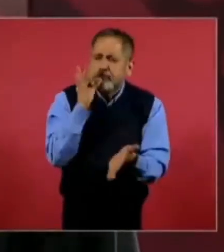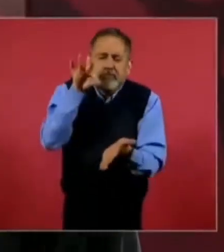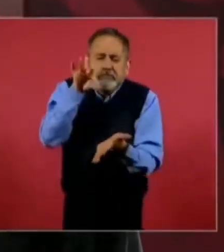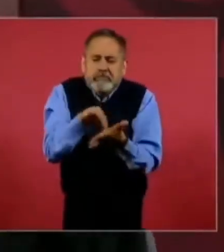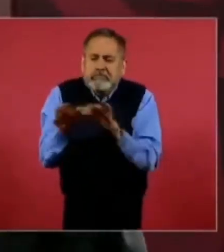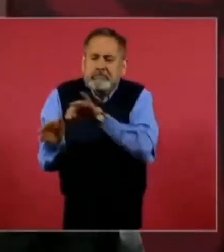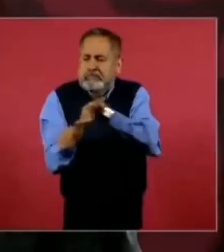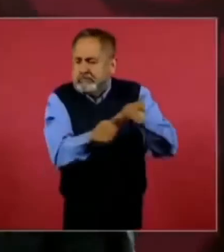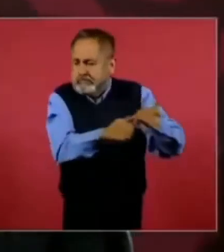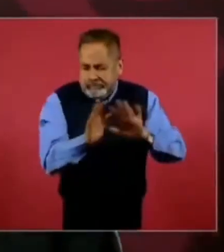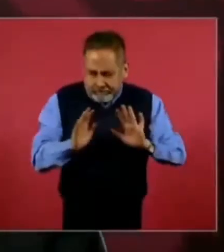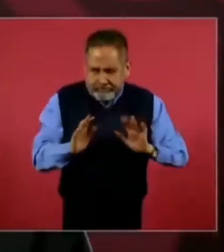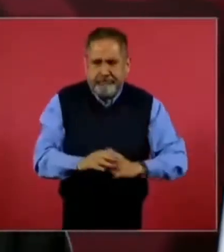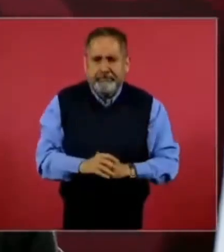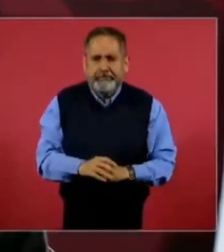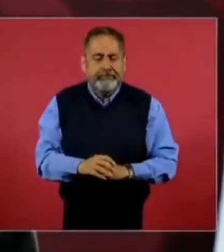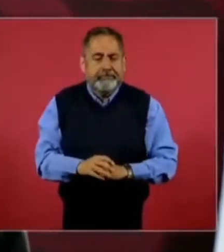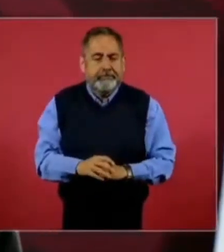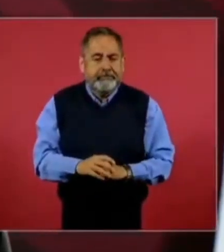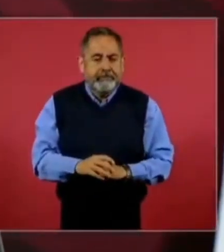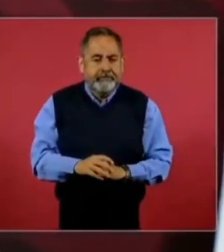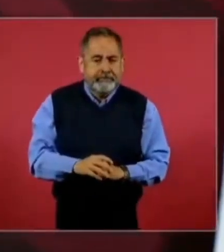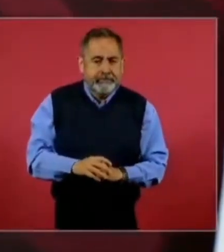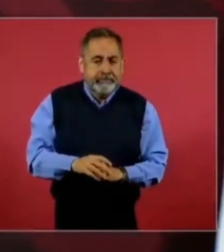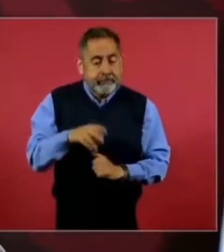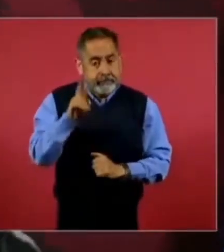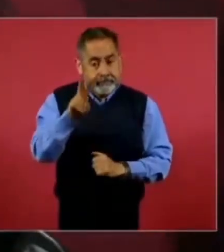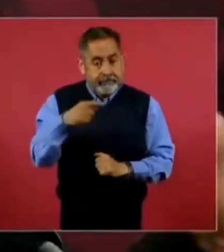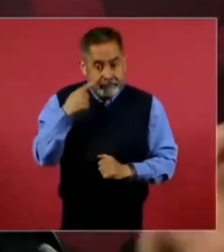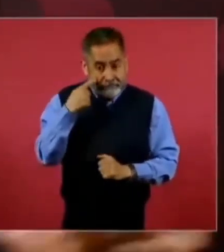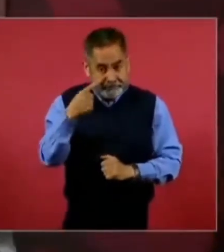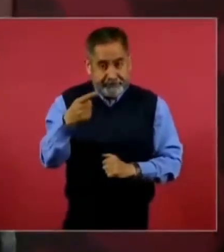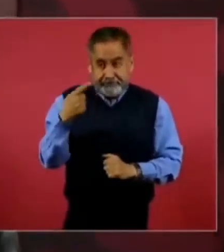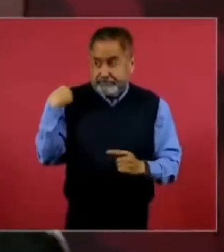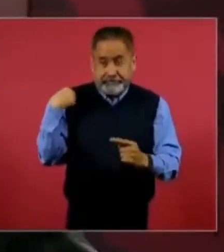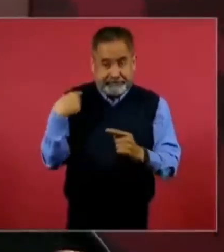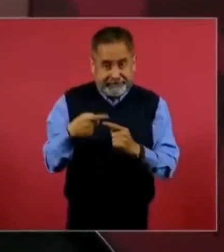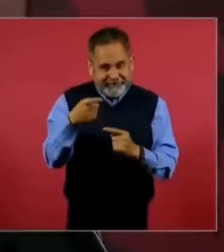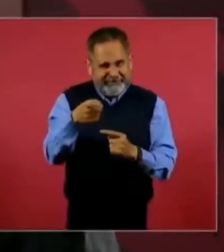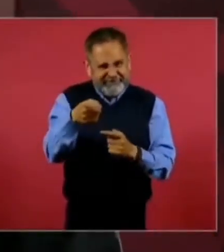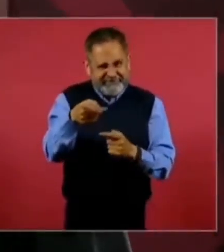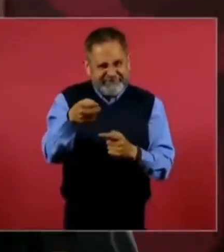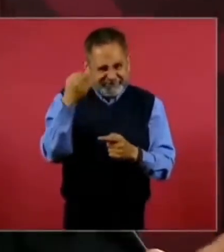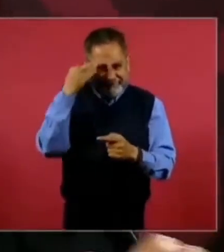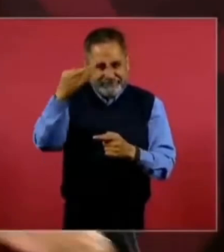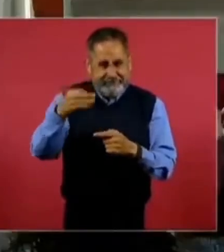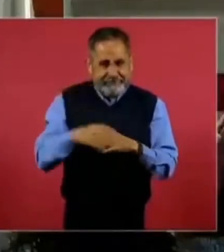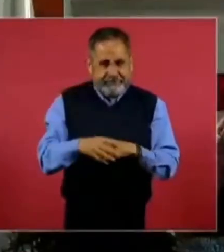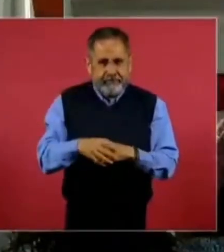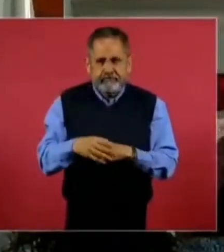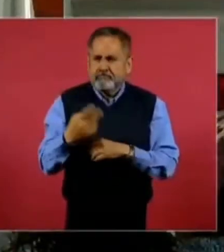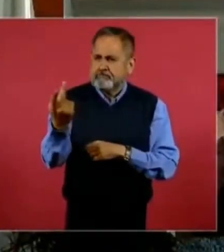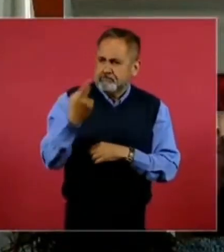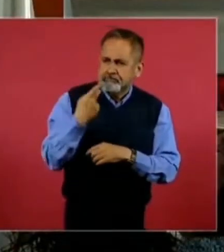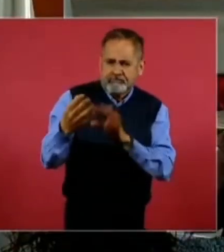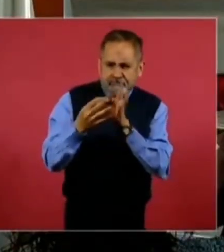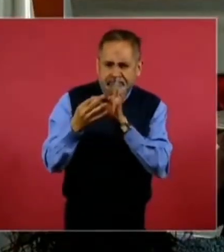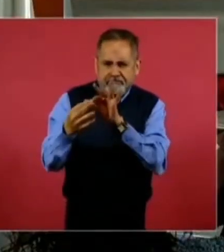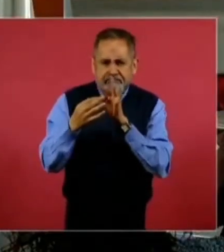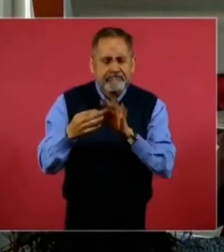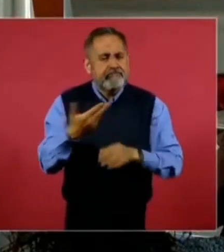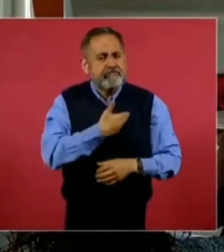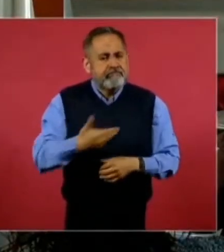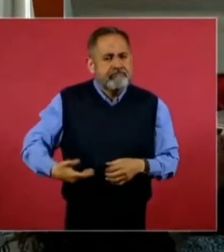Debo decir que durante todo el tiempo que mantuvimos relación con el